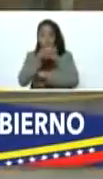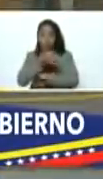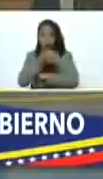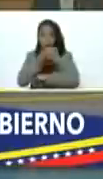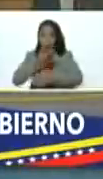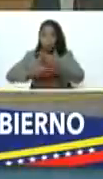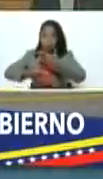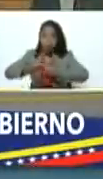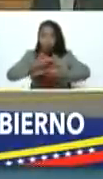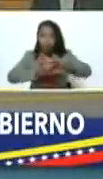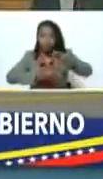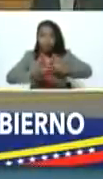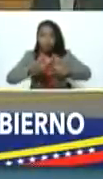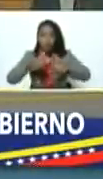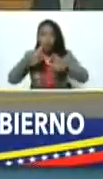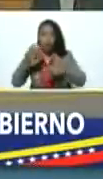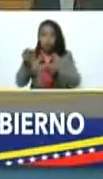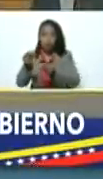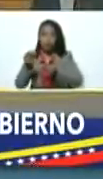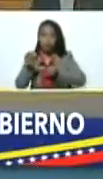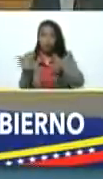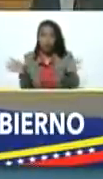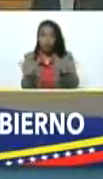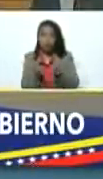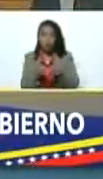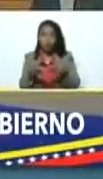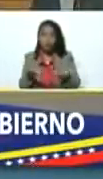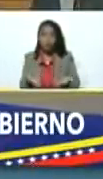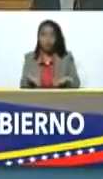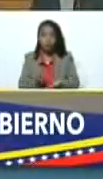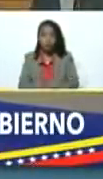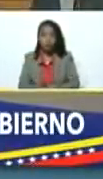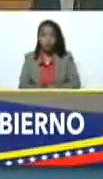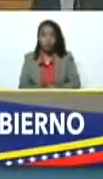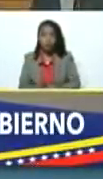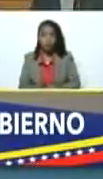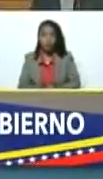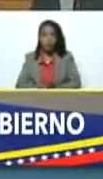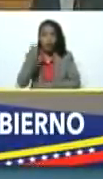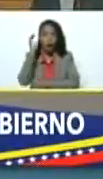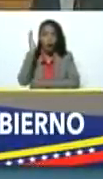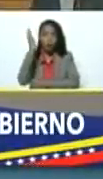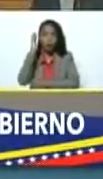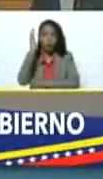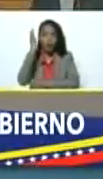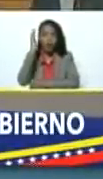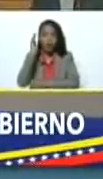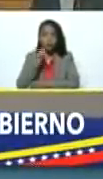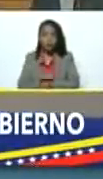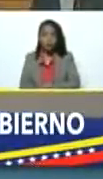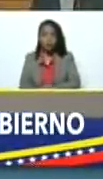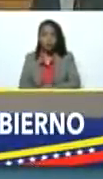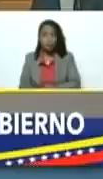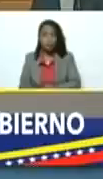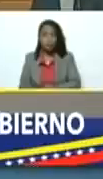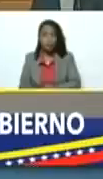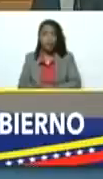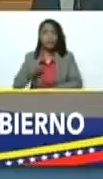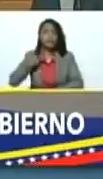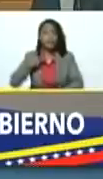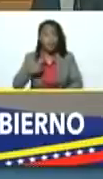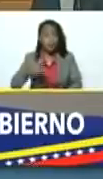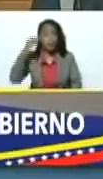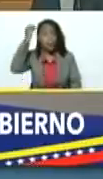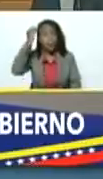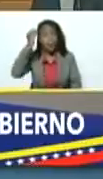nos dé un resumen de las jornadas. Y tenemos que pensar en